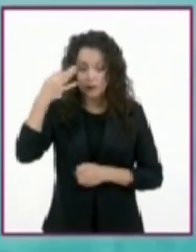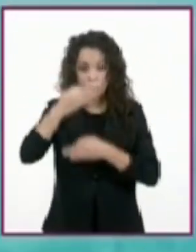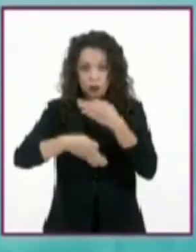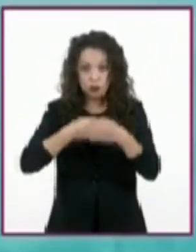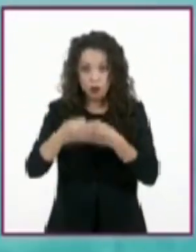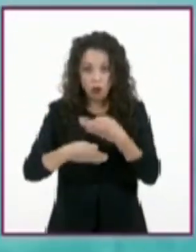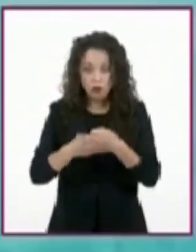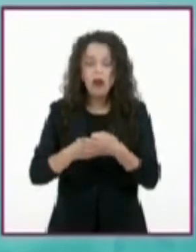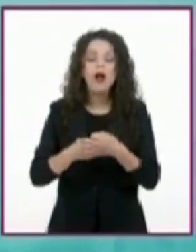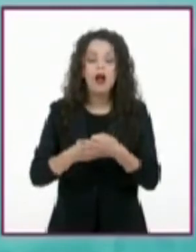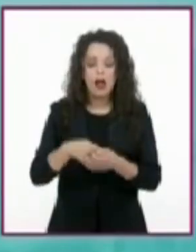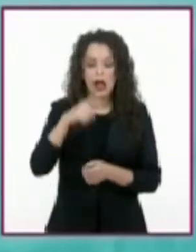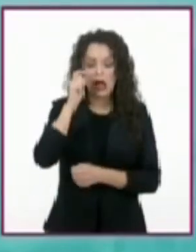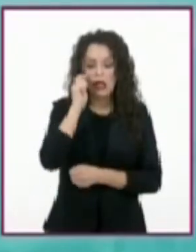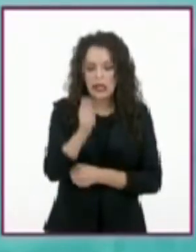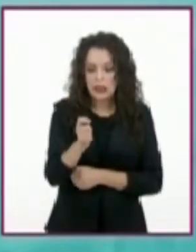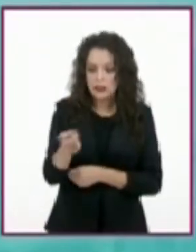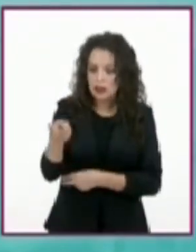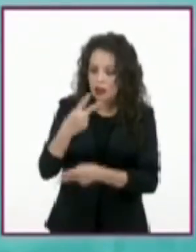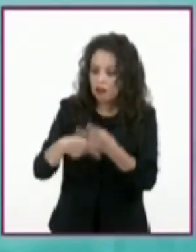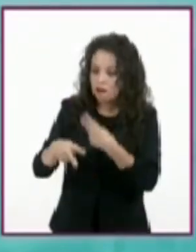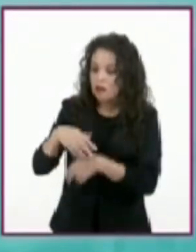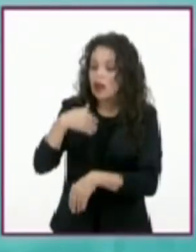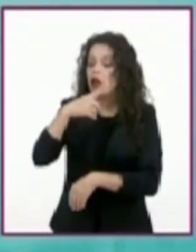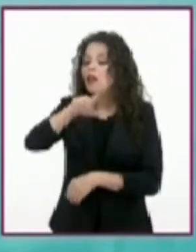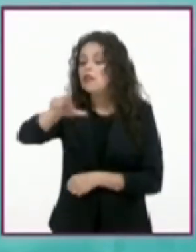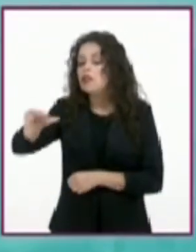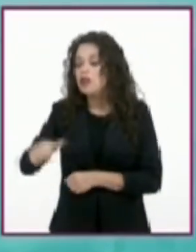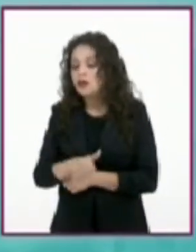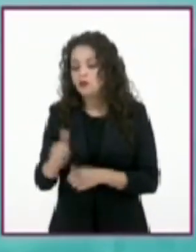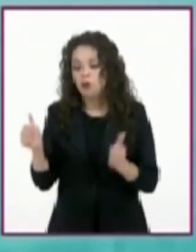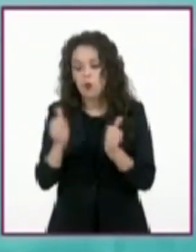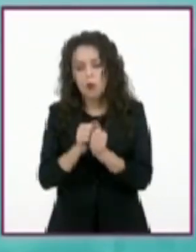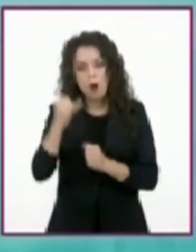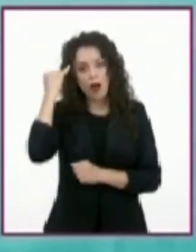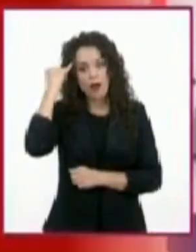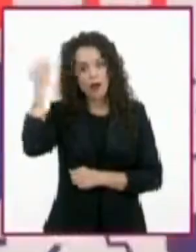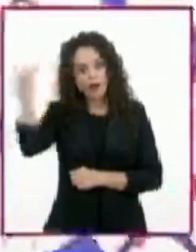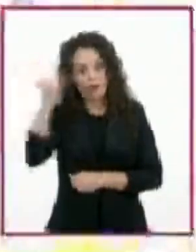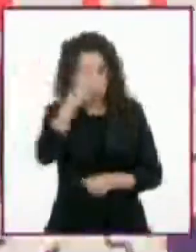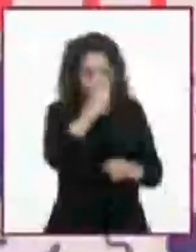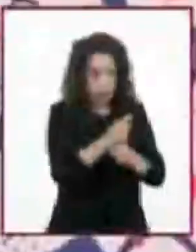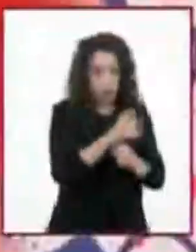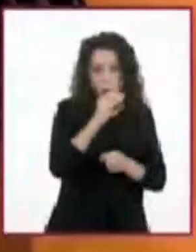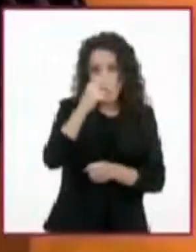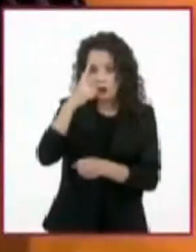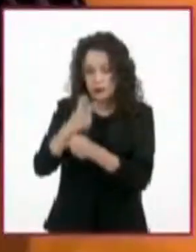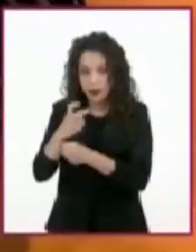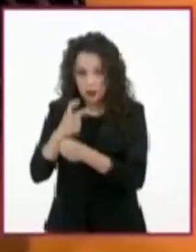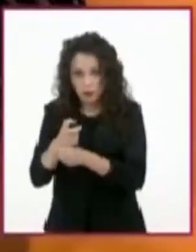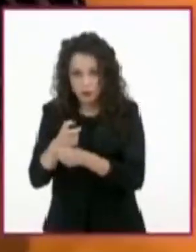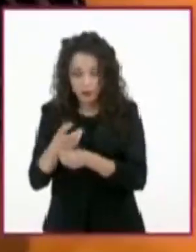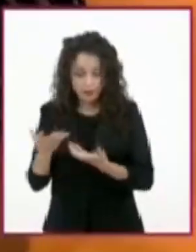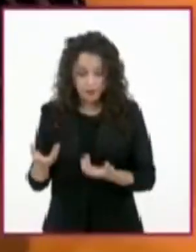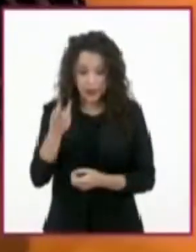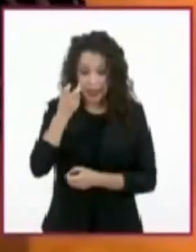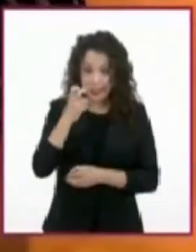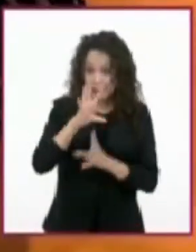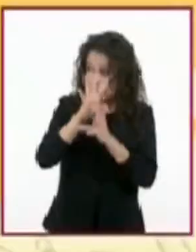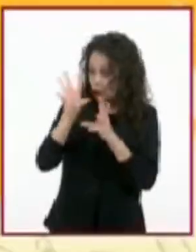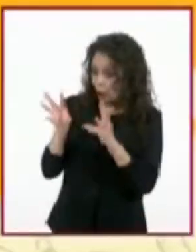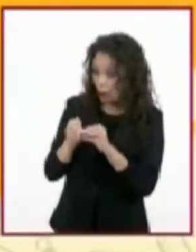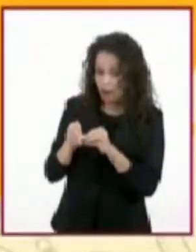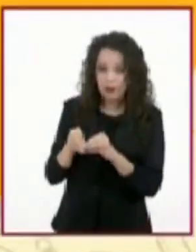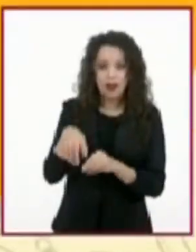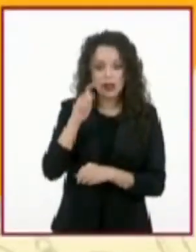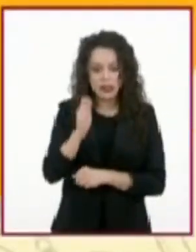y consecuencias de lo que se informa en la idea principal o en otras secundarias. Nuestros ingredientes son